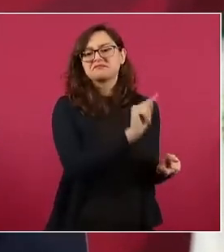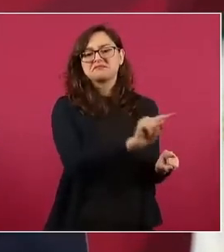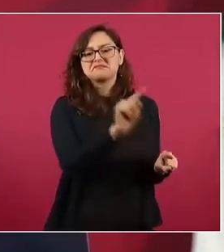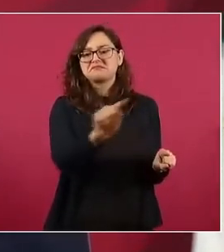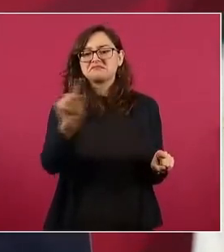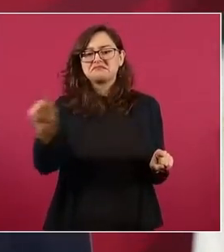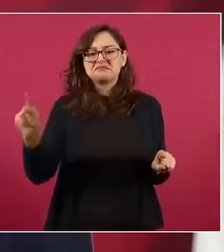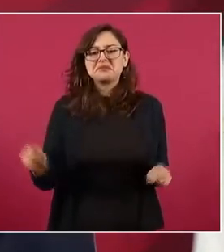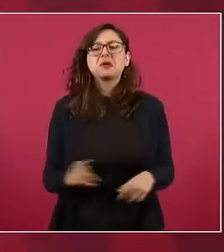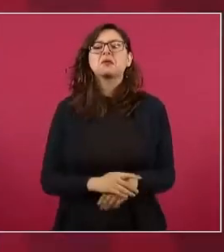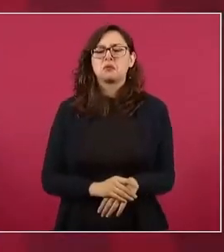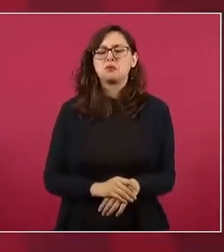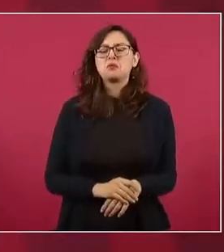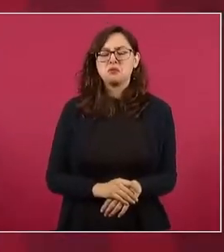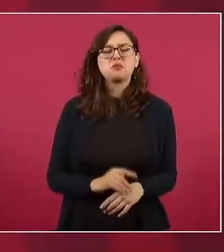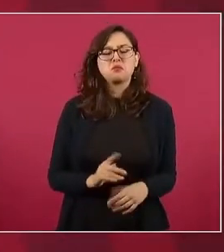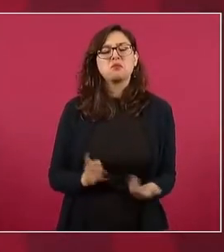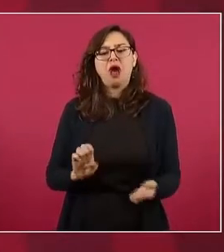puede ser que engañen una vez,